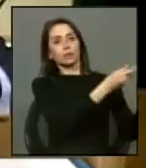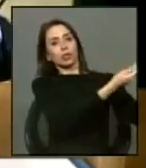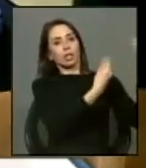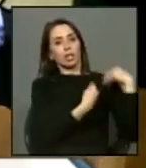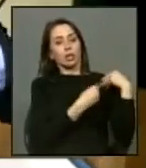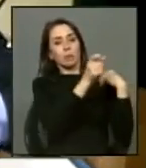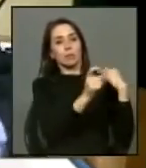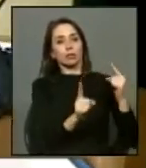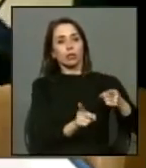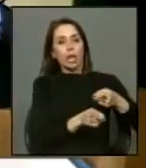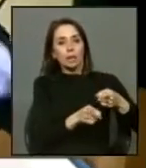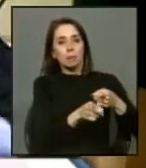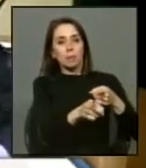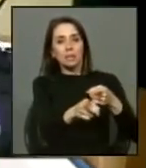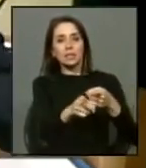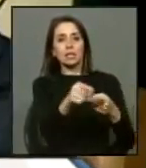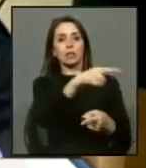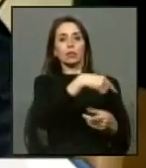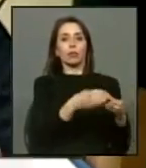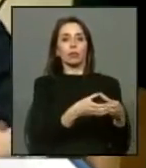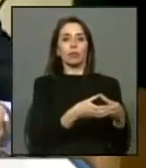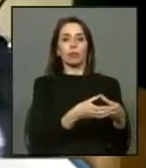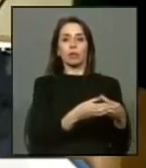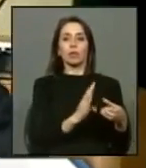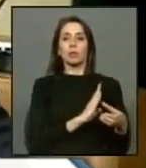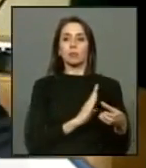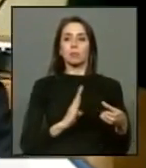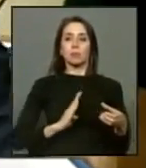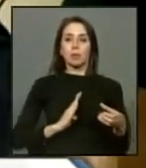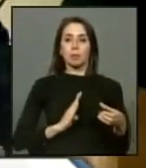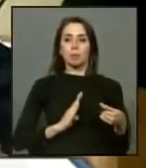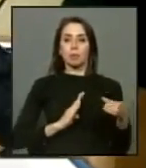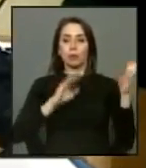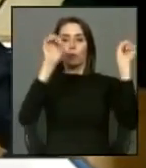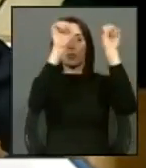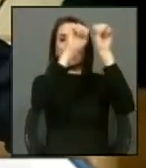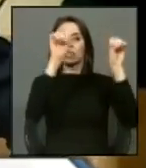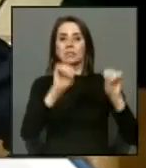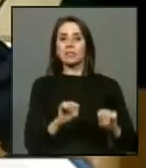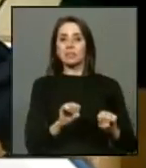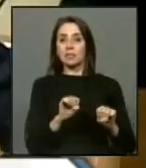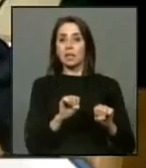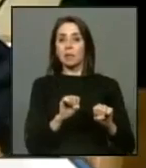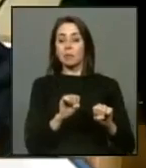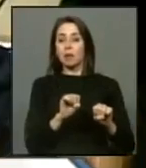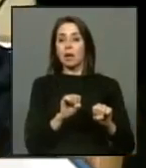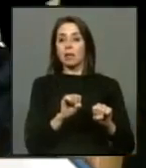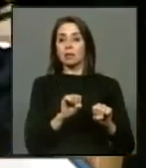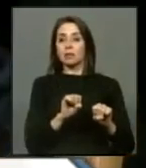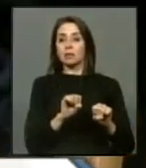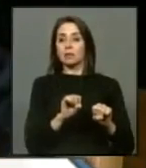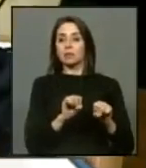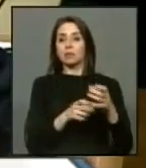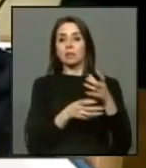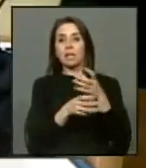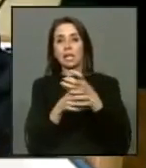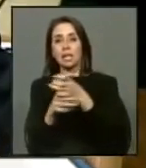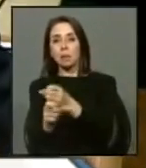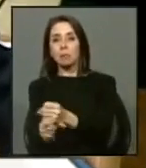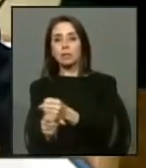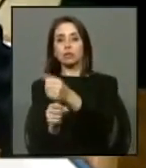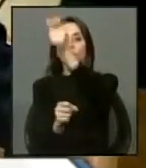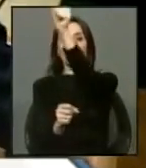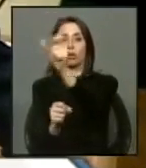persiguieron de los que formaron parte de una sistematización permanente de la represión de la